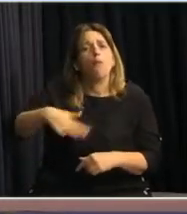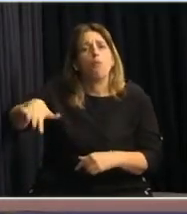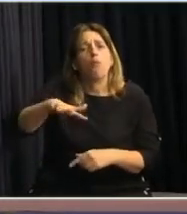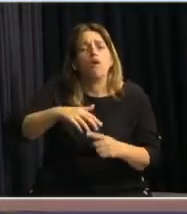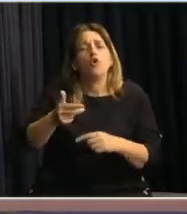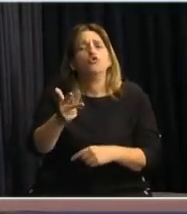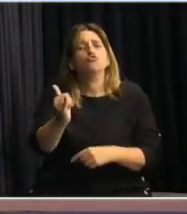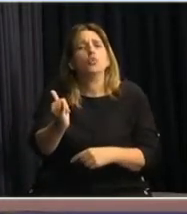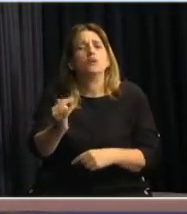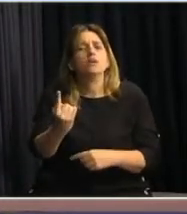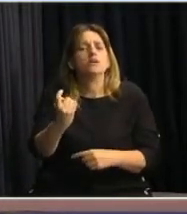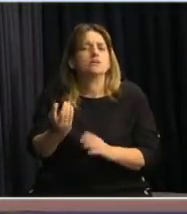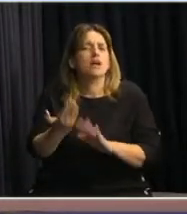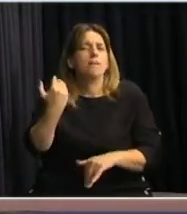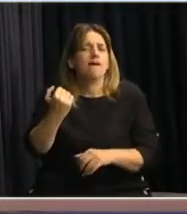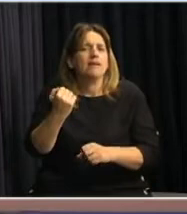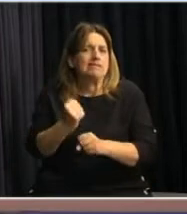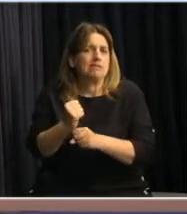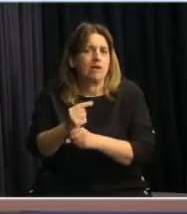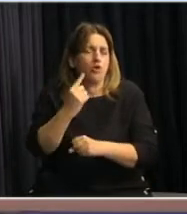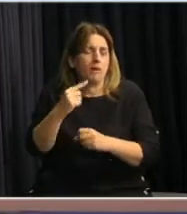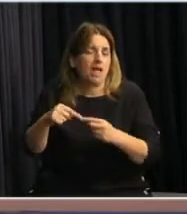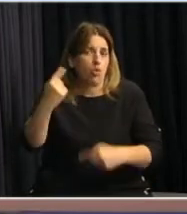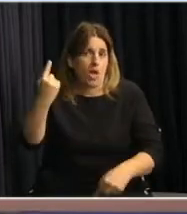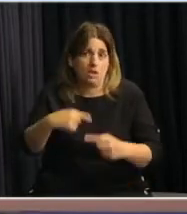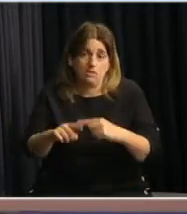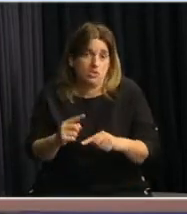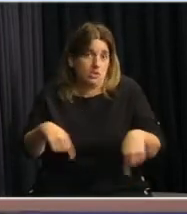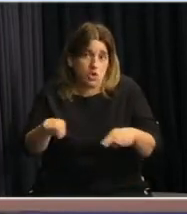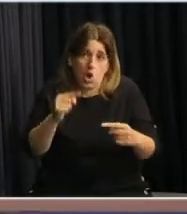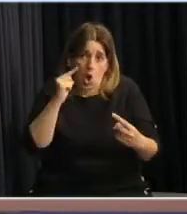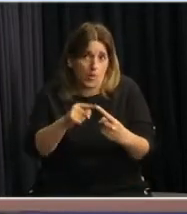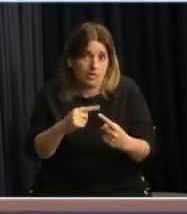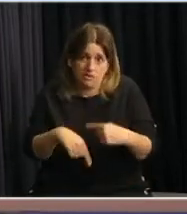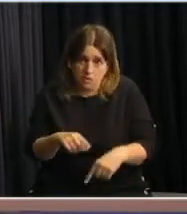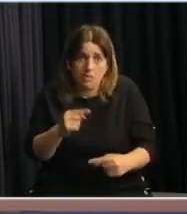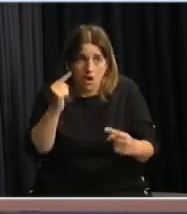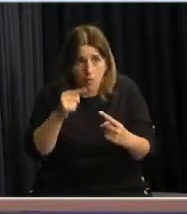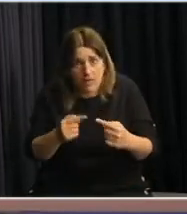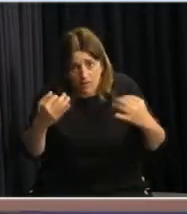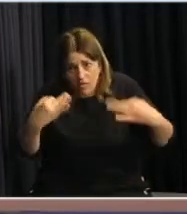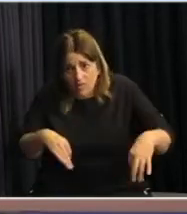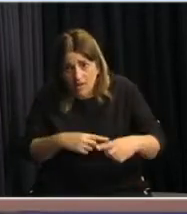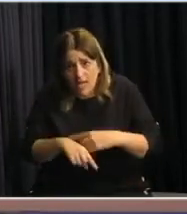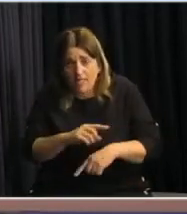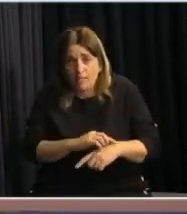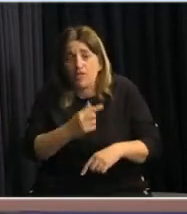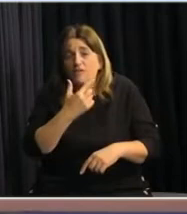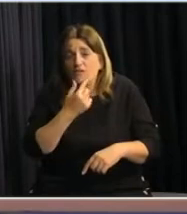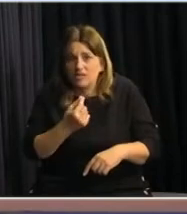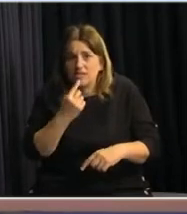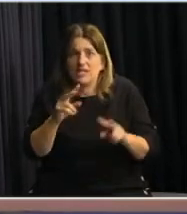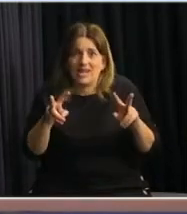implicaría un mayor trabajo para la aduana. Ese fue el objetivo, de vuelta, con el gran objetivo en mente de facilitar lo sanitario.